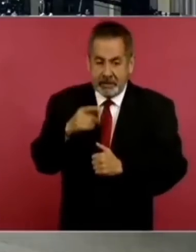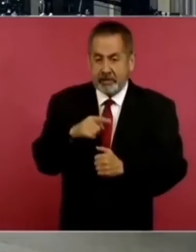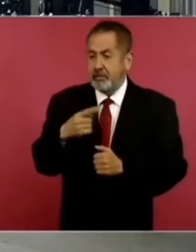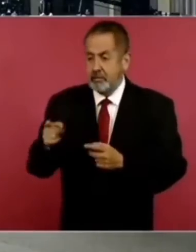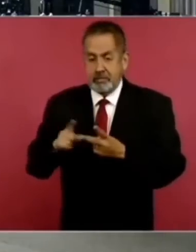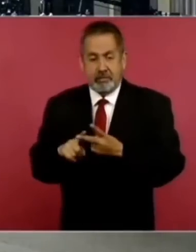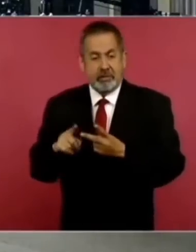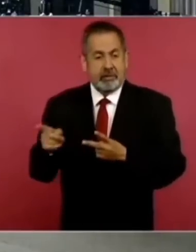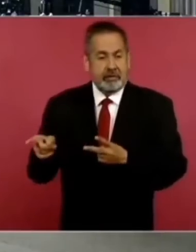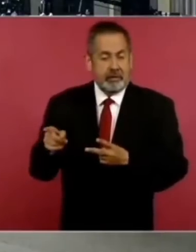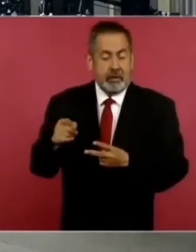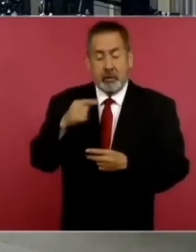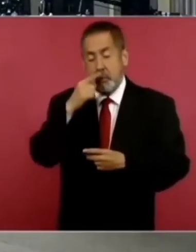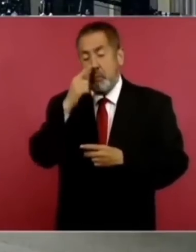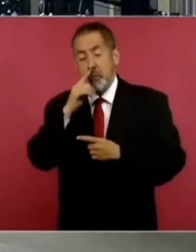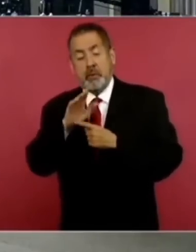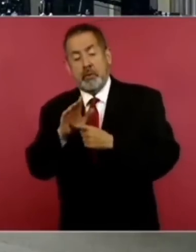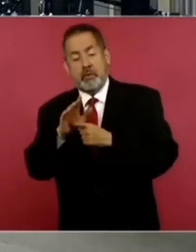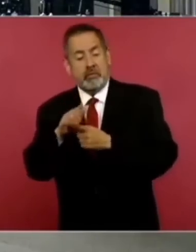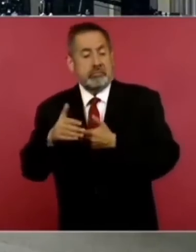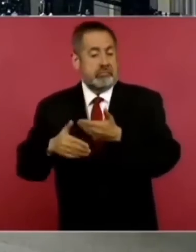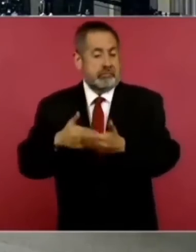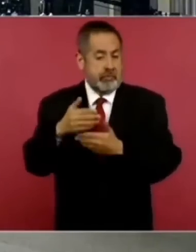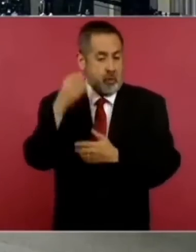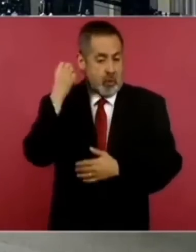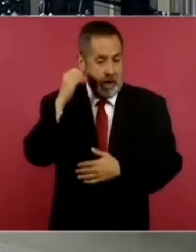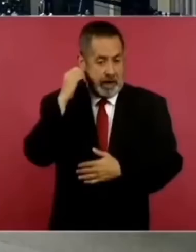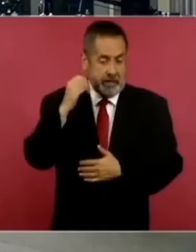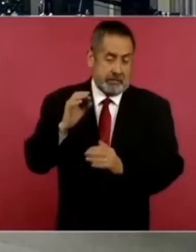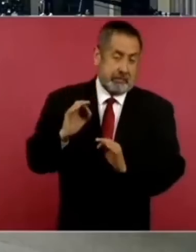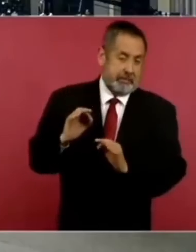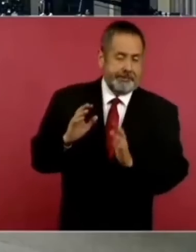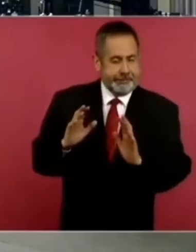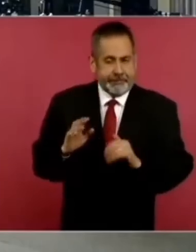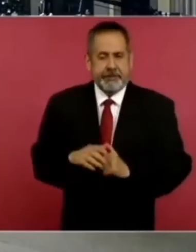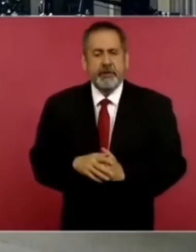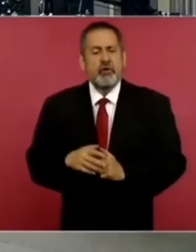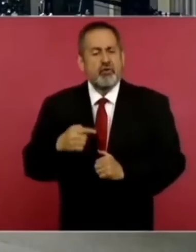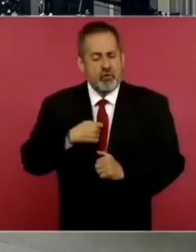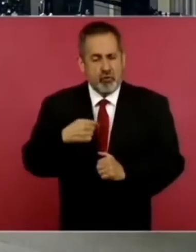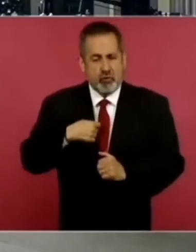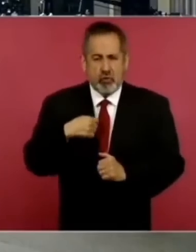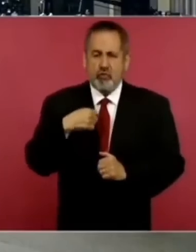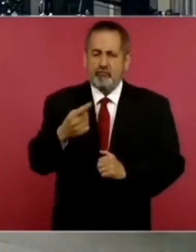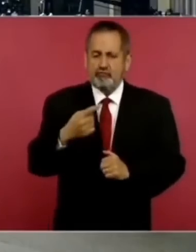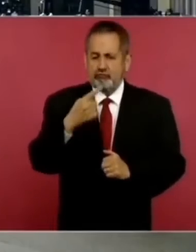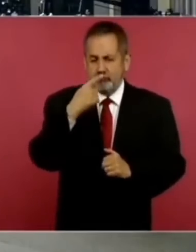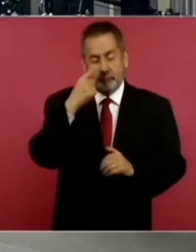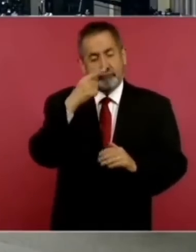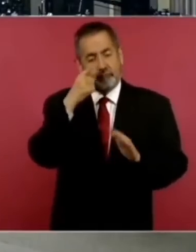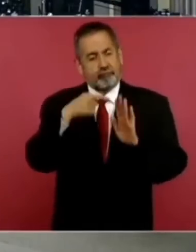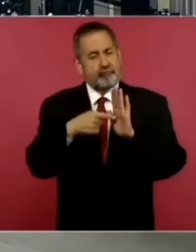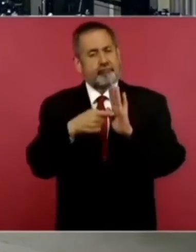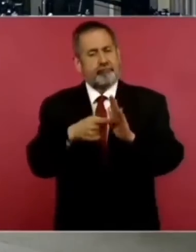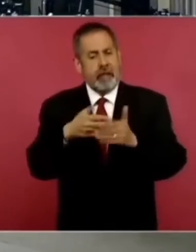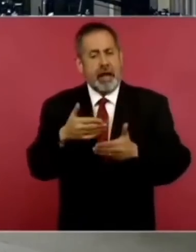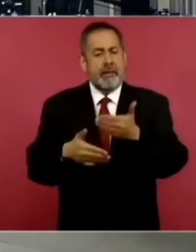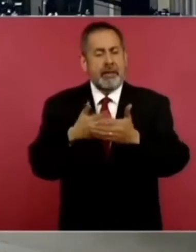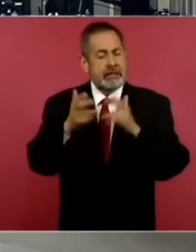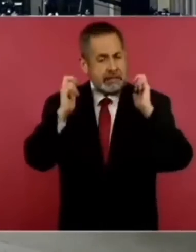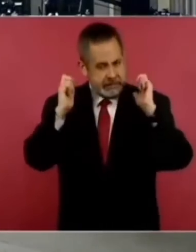Salomón presume de los avances en Oaxaca, pues yo voy a presumir de los avances en Chiapas,